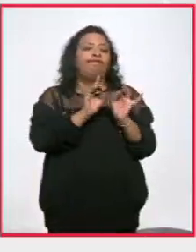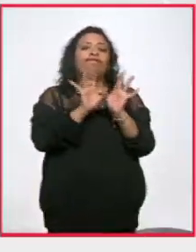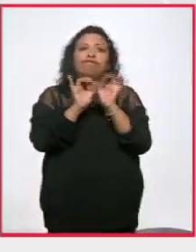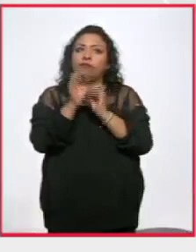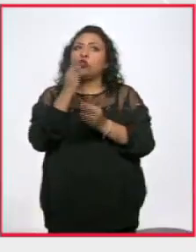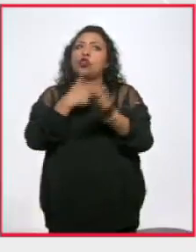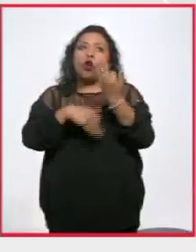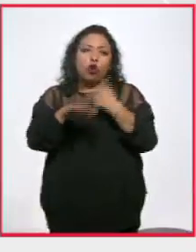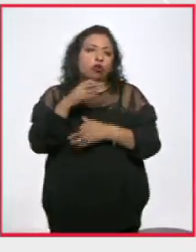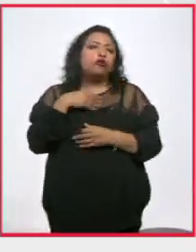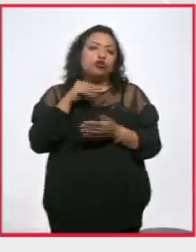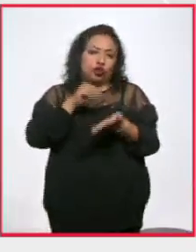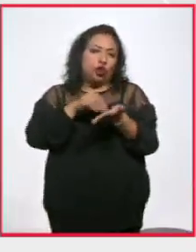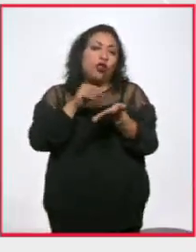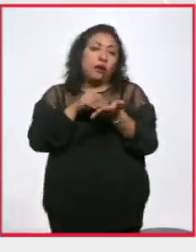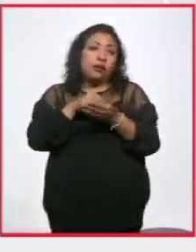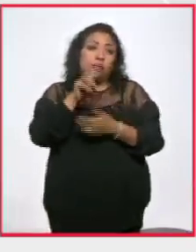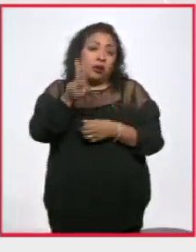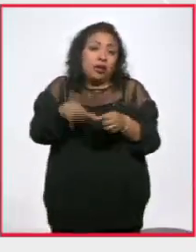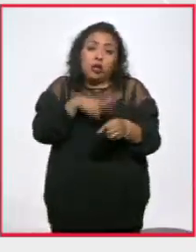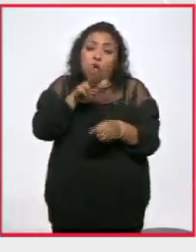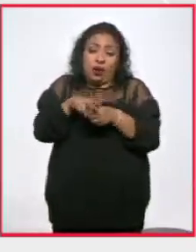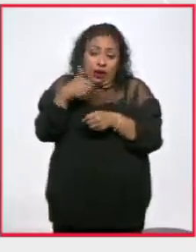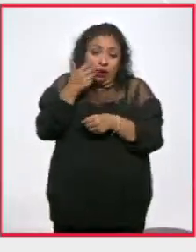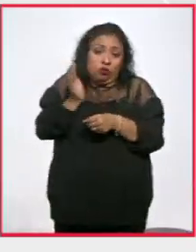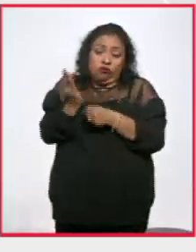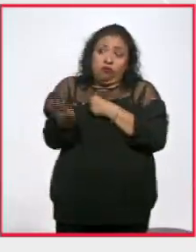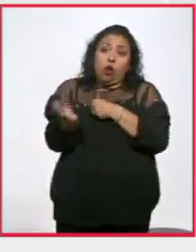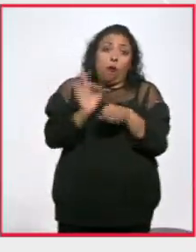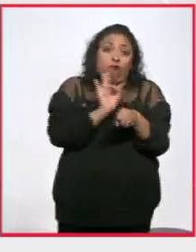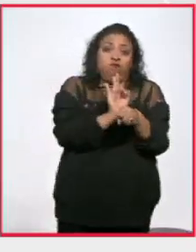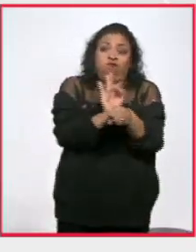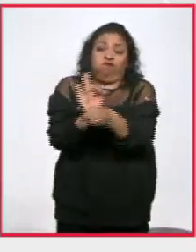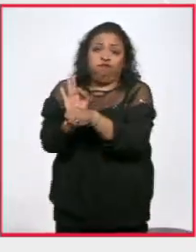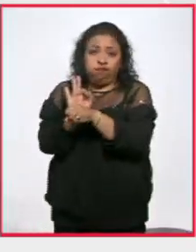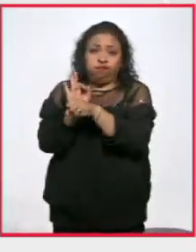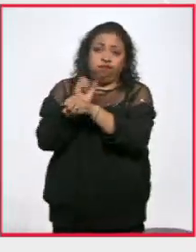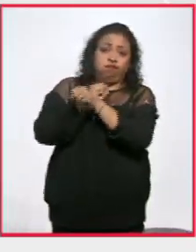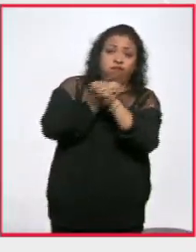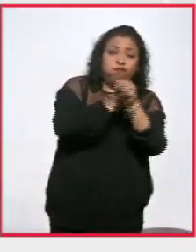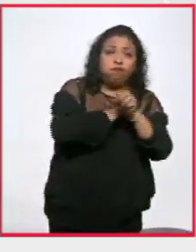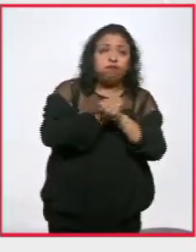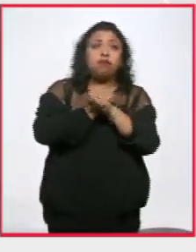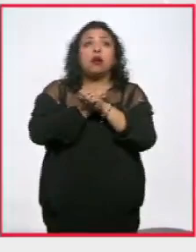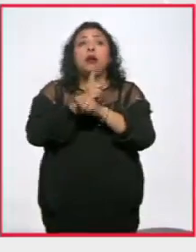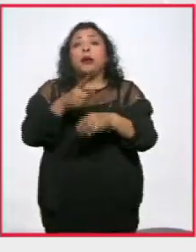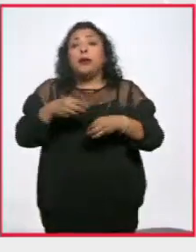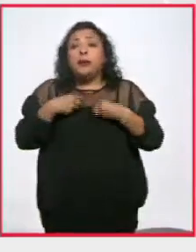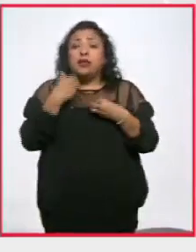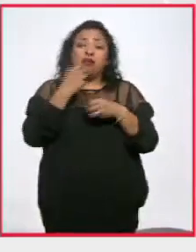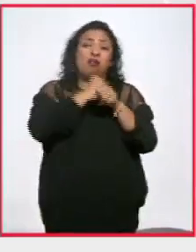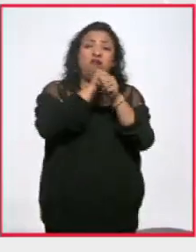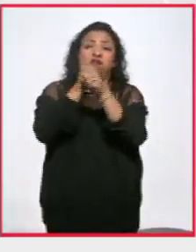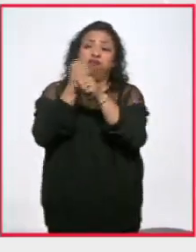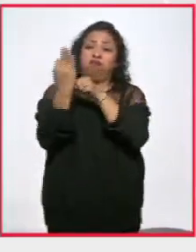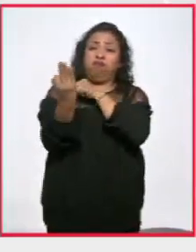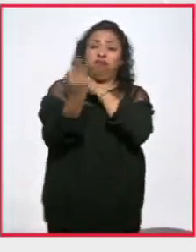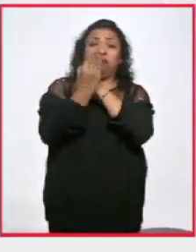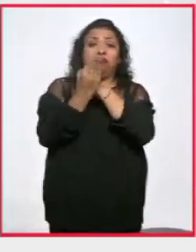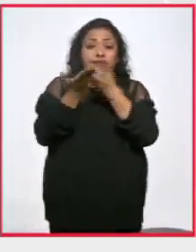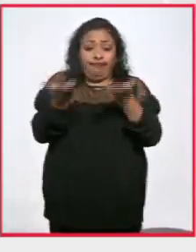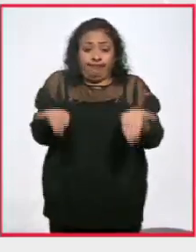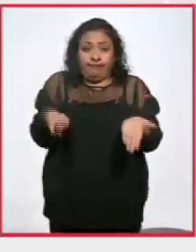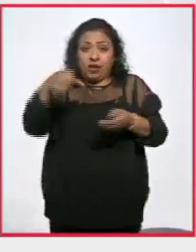sigue sucediendo. Somos la naturaleza defendiéndose, es el entramado de la vida defendiéndose, así que aquí estamos.